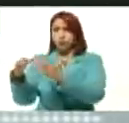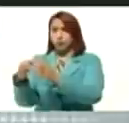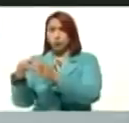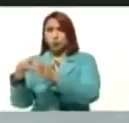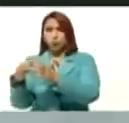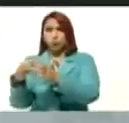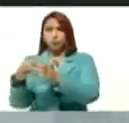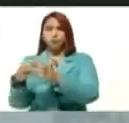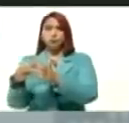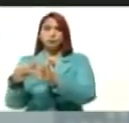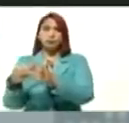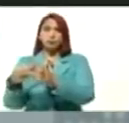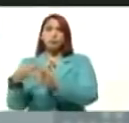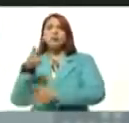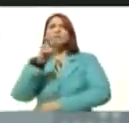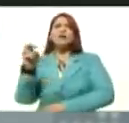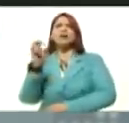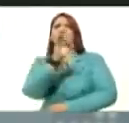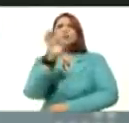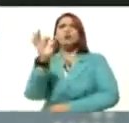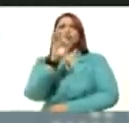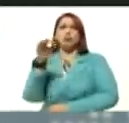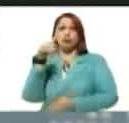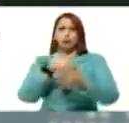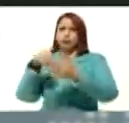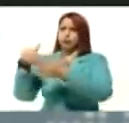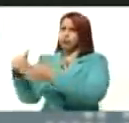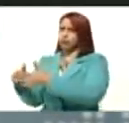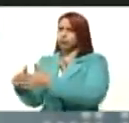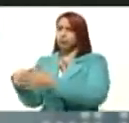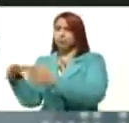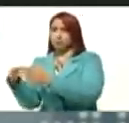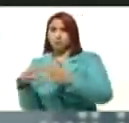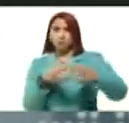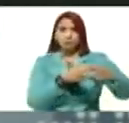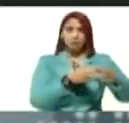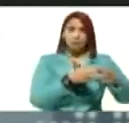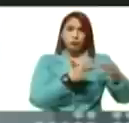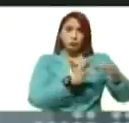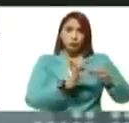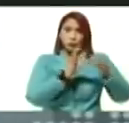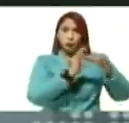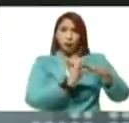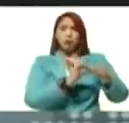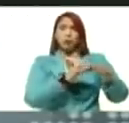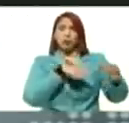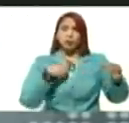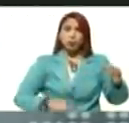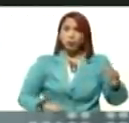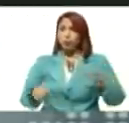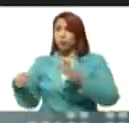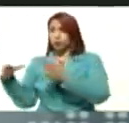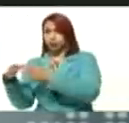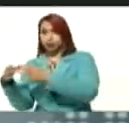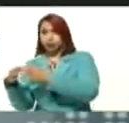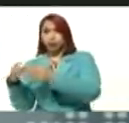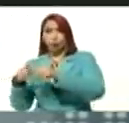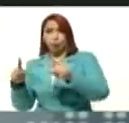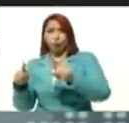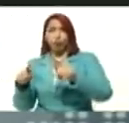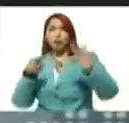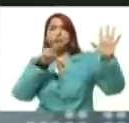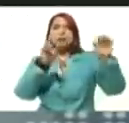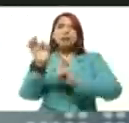de Rusia obtuvo el 20% de los votos. Entre los dos, Rusia unida y el partido comunista, obtuvieron el 70% de los votos.